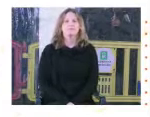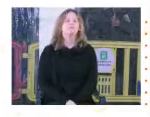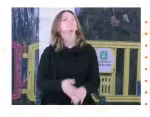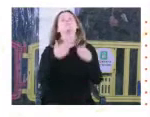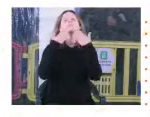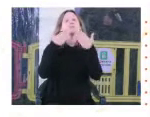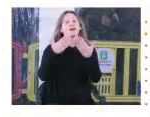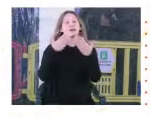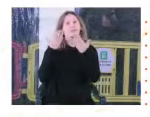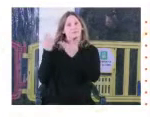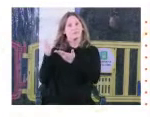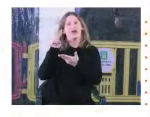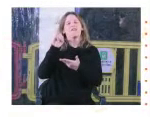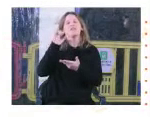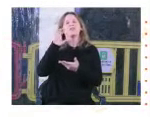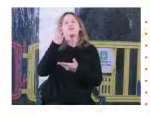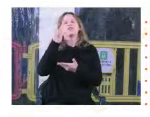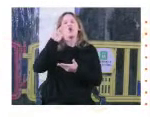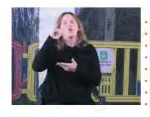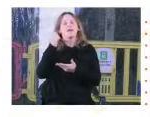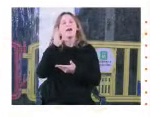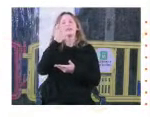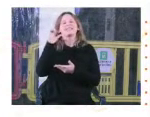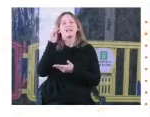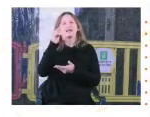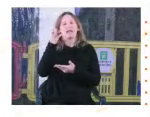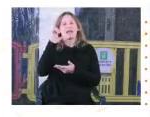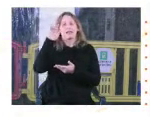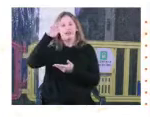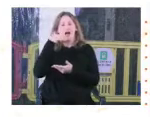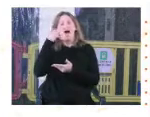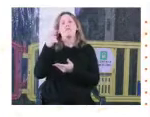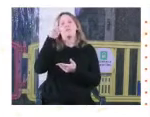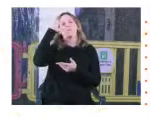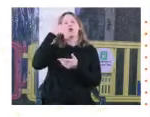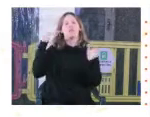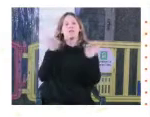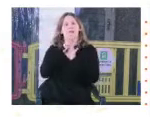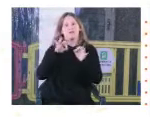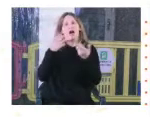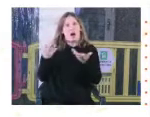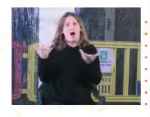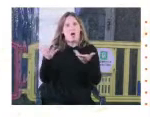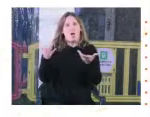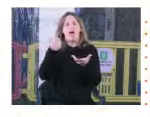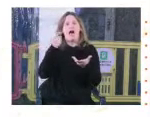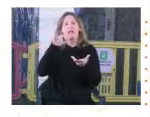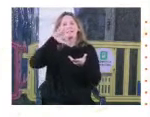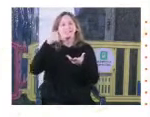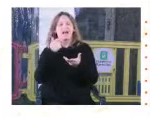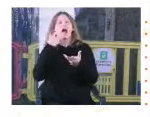muchas gracias entonces a Victoria Sequeira de Memoria en Libertad y le damos la palabra a Lisa Giovannoni de Jóvenes por la Memoria